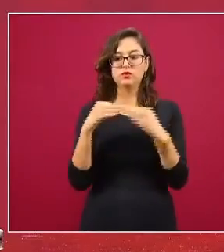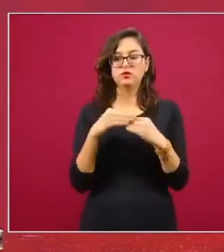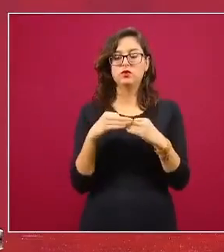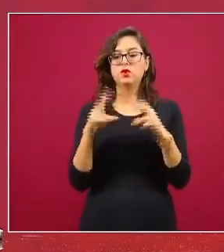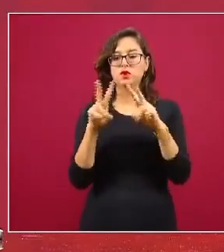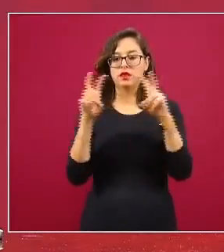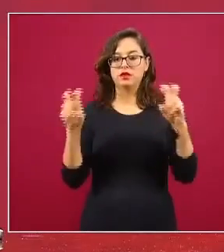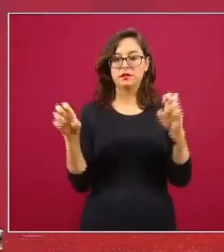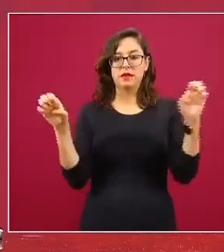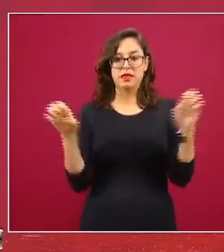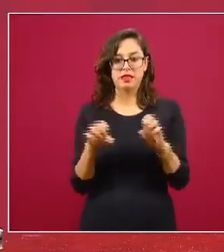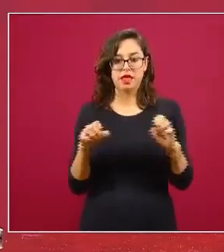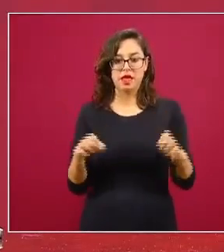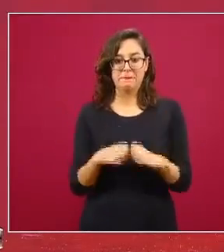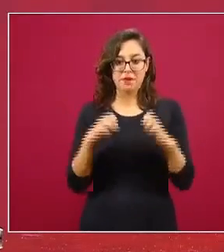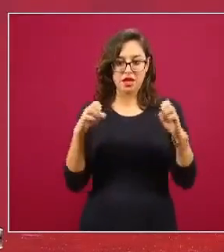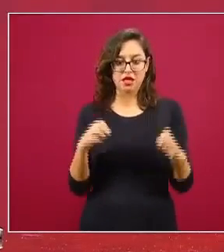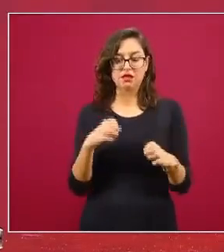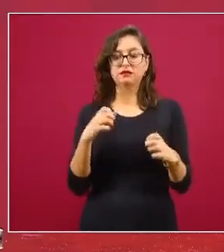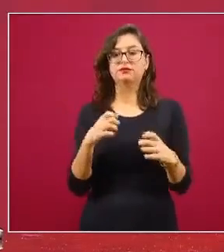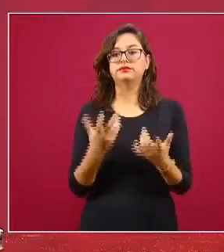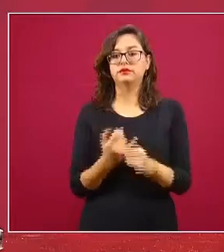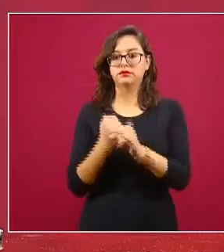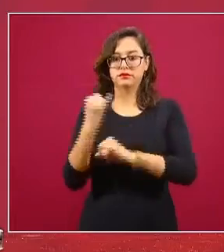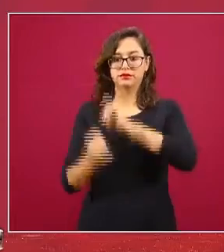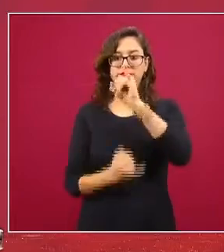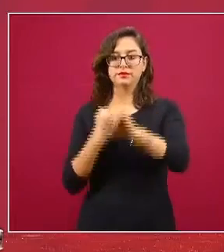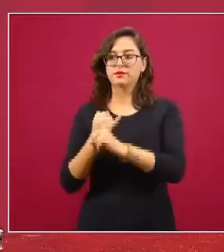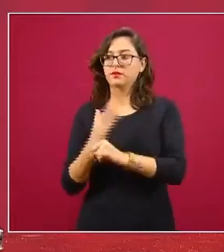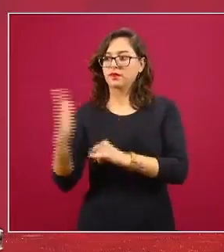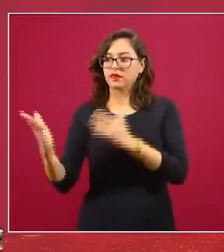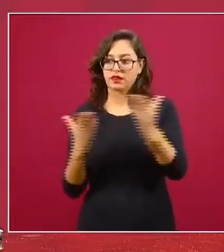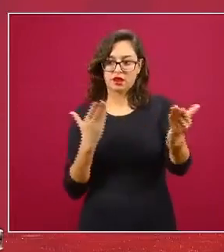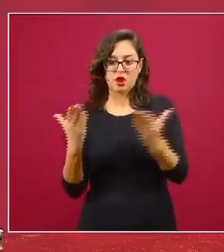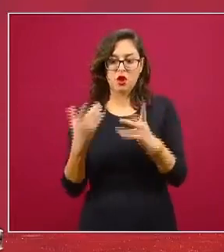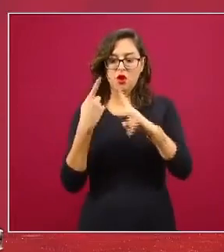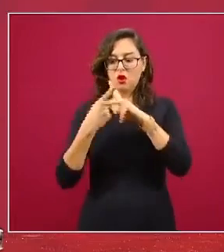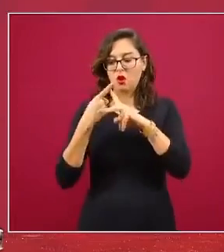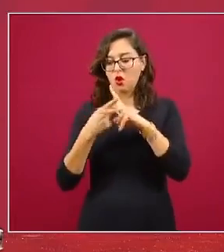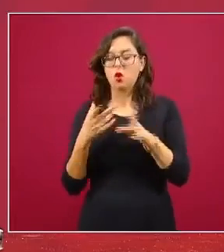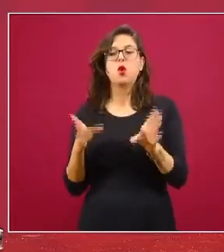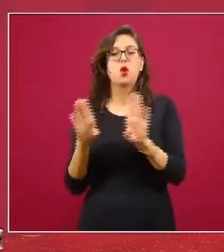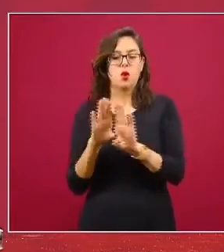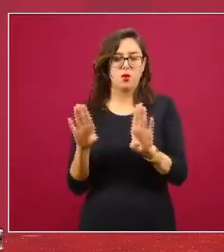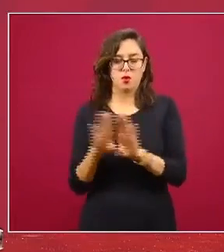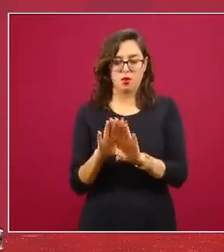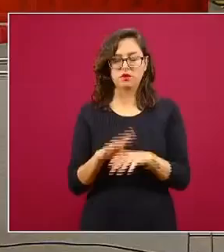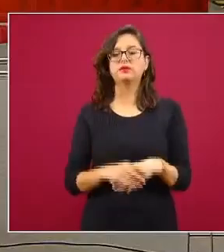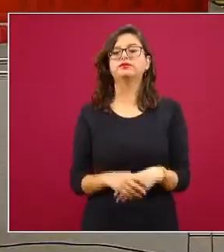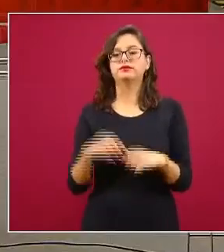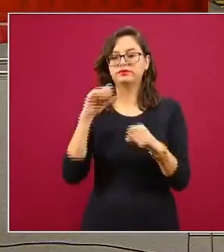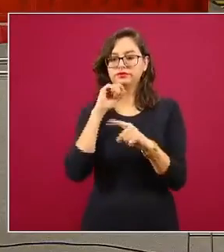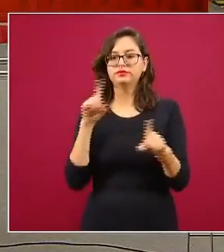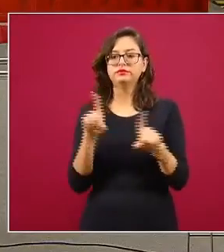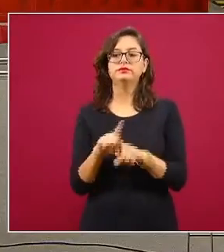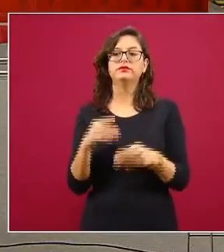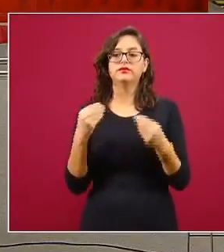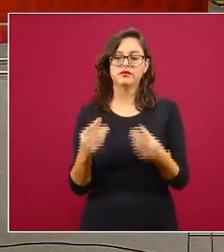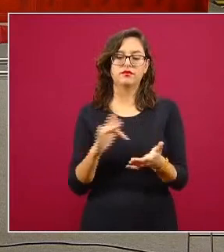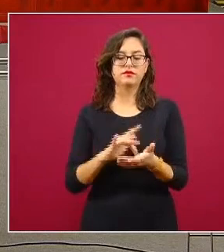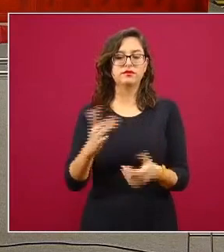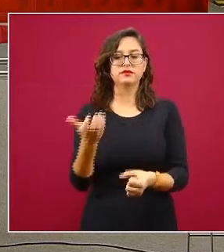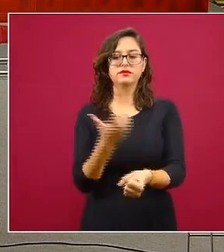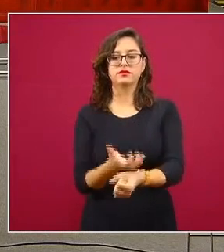campo de emergencias y va a presentar la perspectiva internacional sobre estos indicadores de exceso de mortalidad. Y también nos acompaña y agradezco